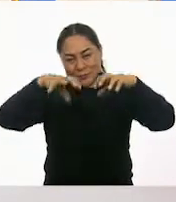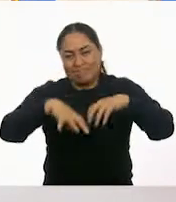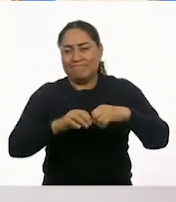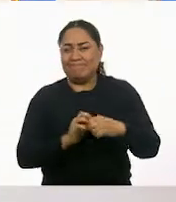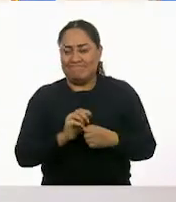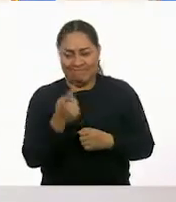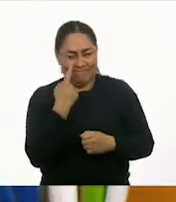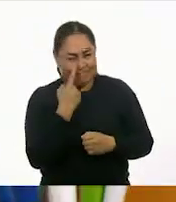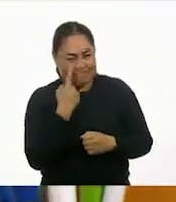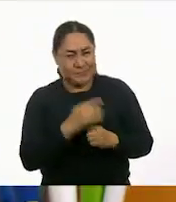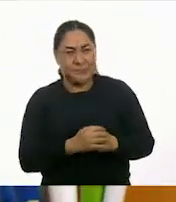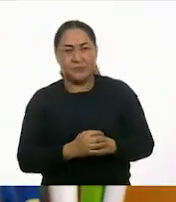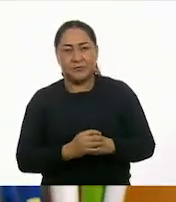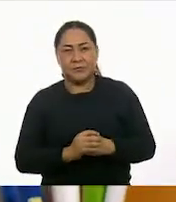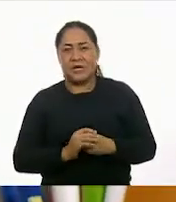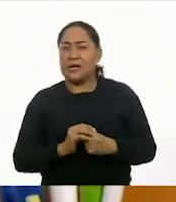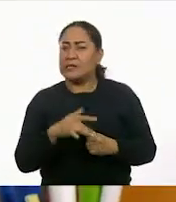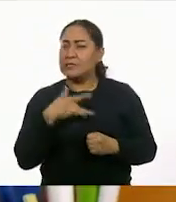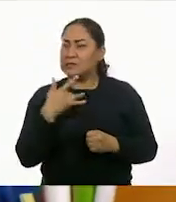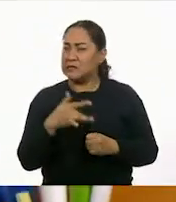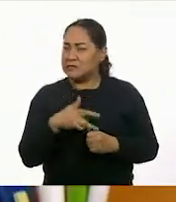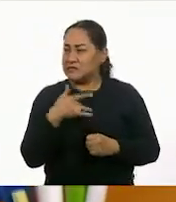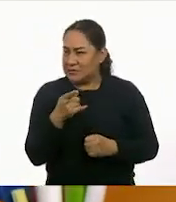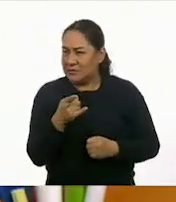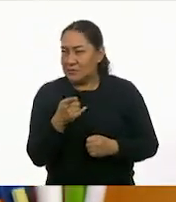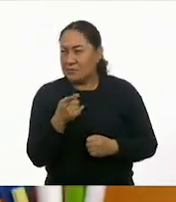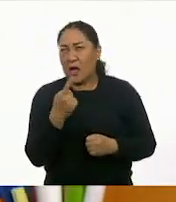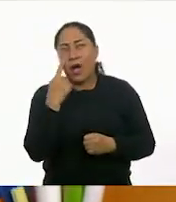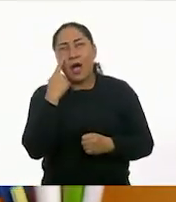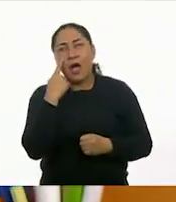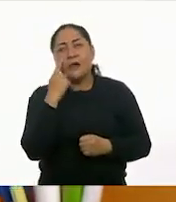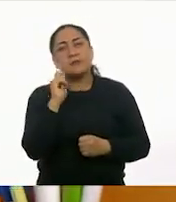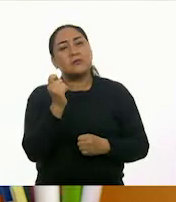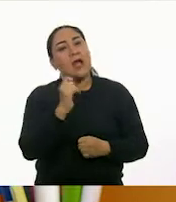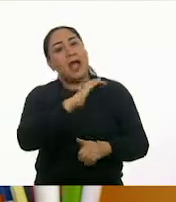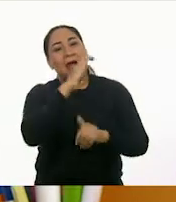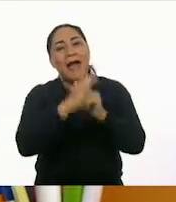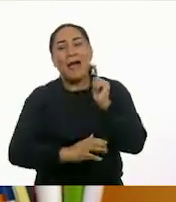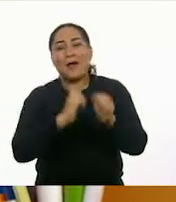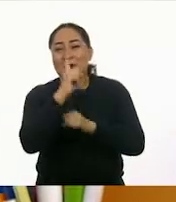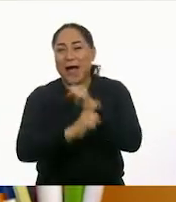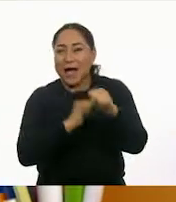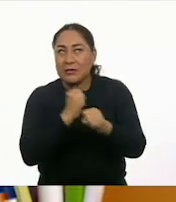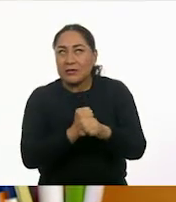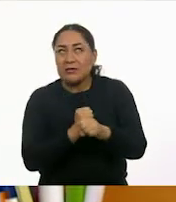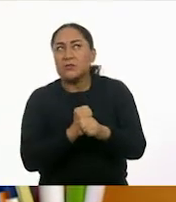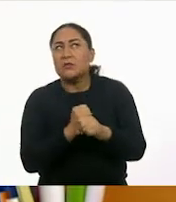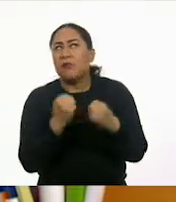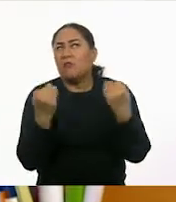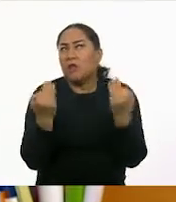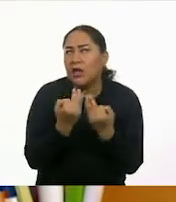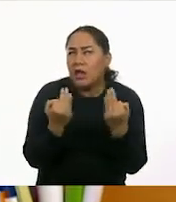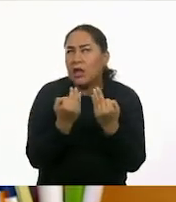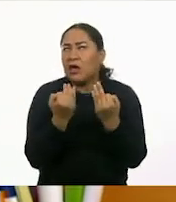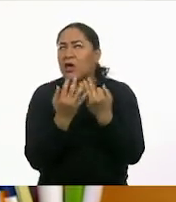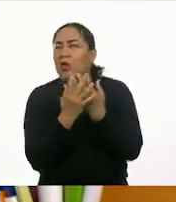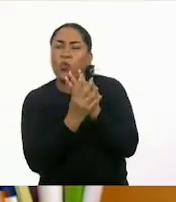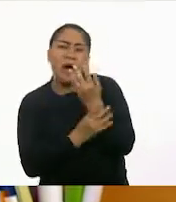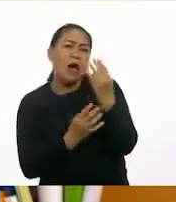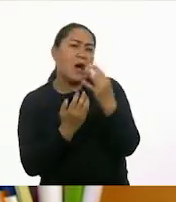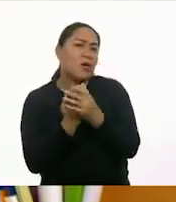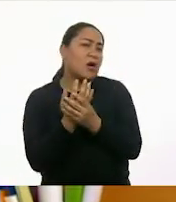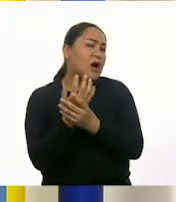fijas. Me suena un poco. Donde hemos visto, por ejemplo, fin de año, con frío. Y además. Que ocupamos guantes.